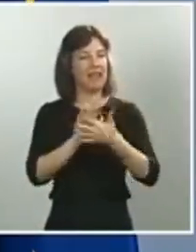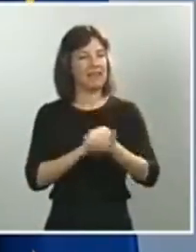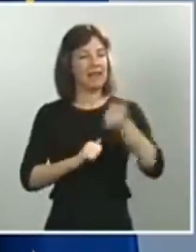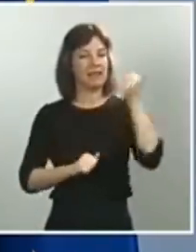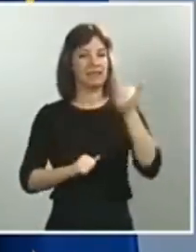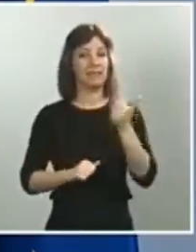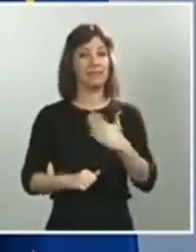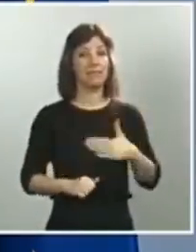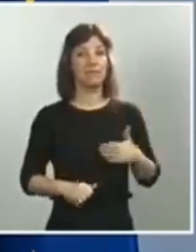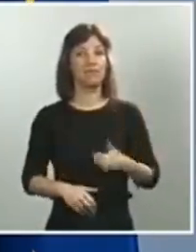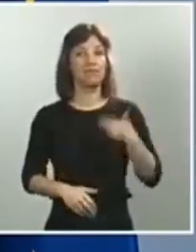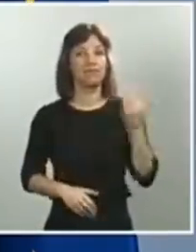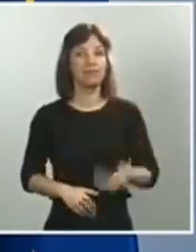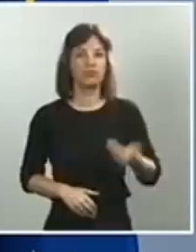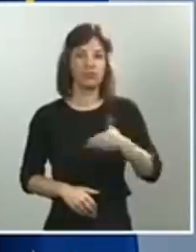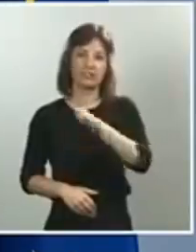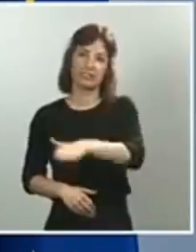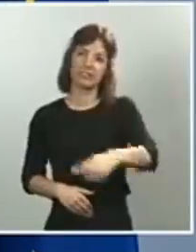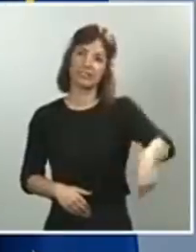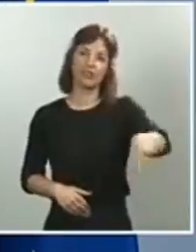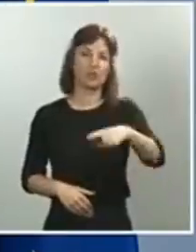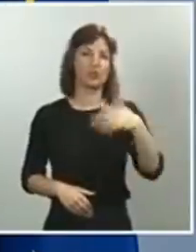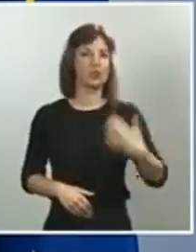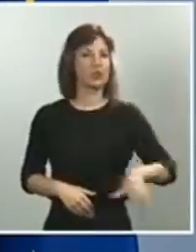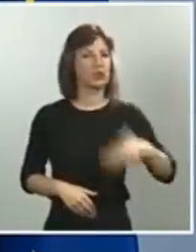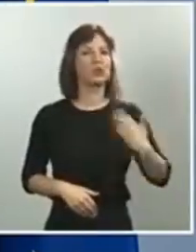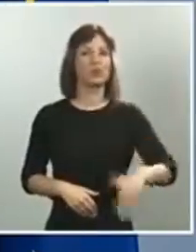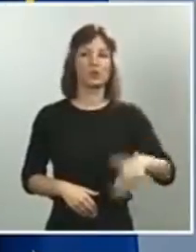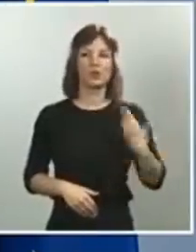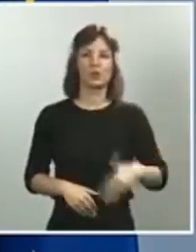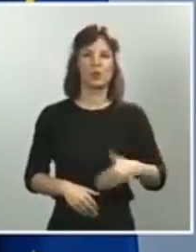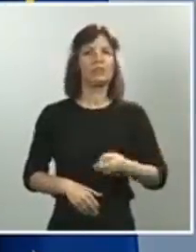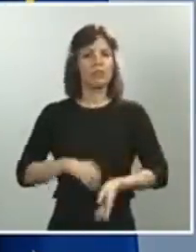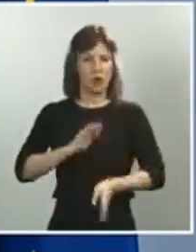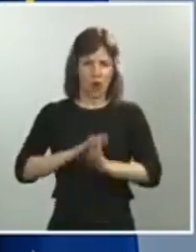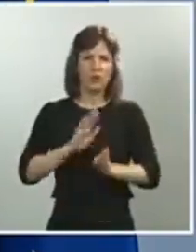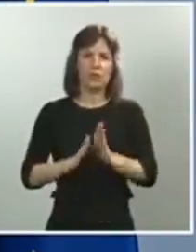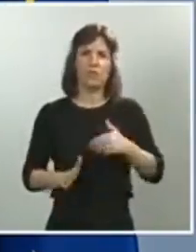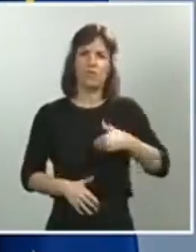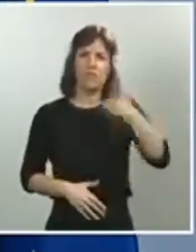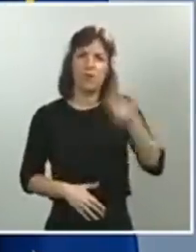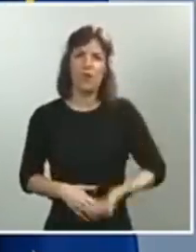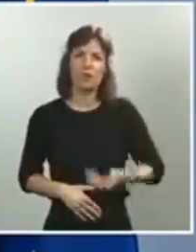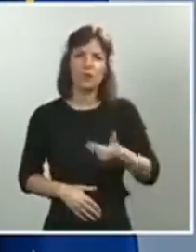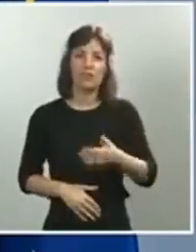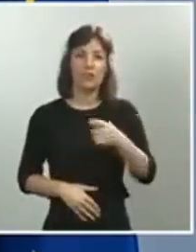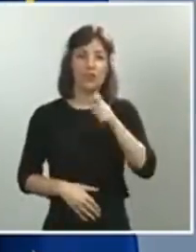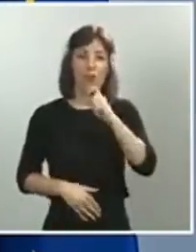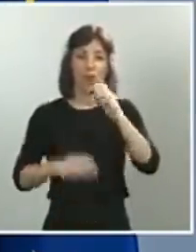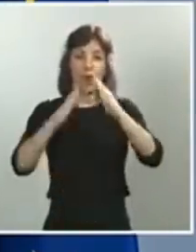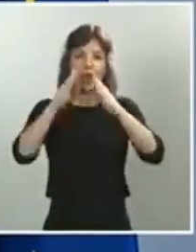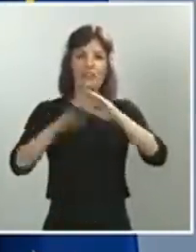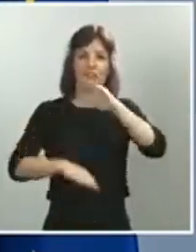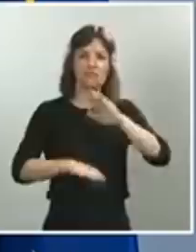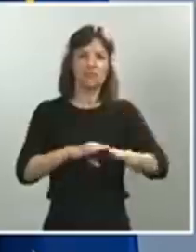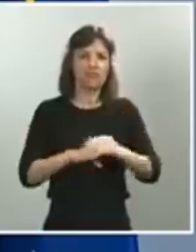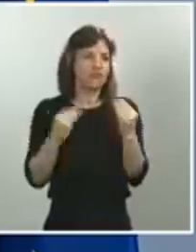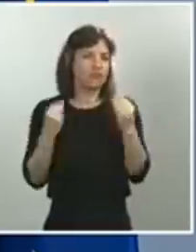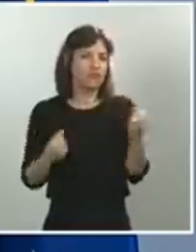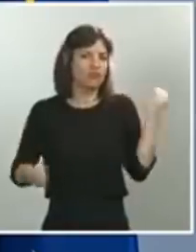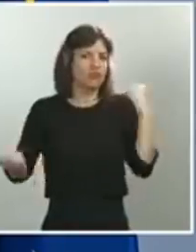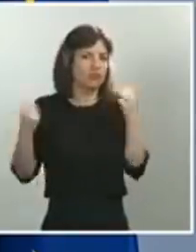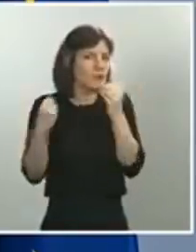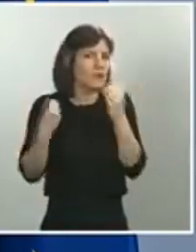que habéis hecho los niños y niñas de este país y que seguís haciendo, portándoos muy bien en casa y haciendo un esfuerzo que es